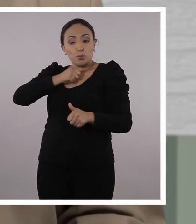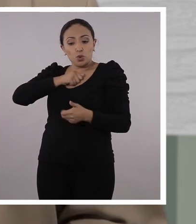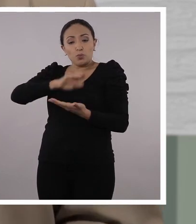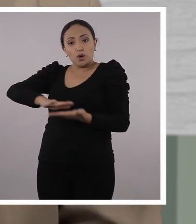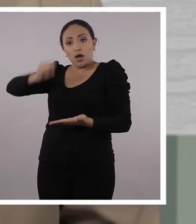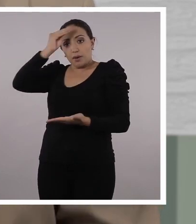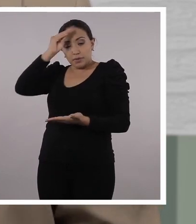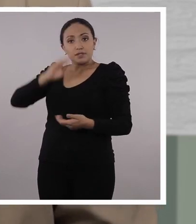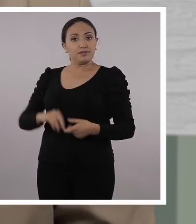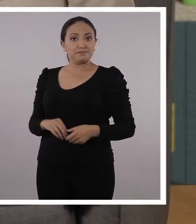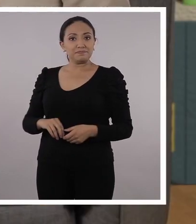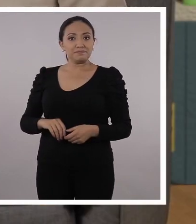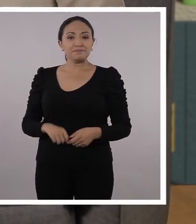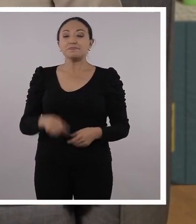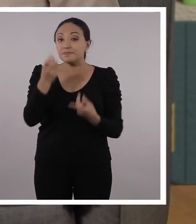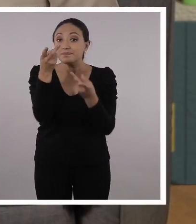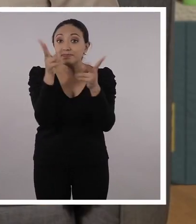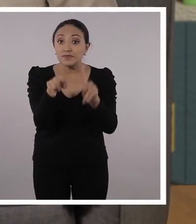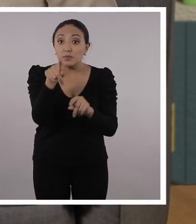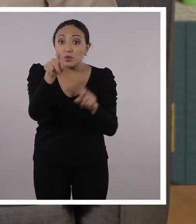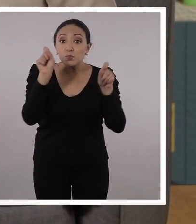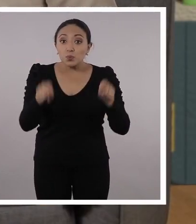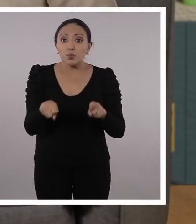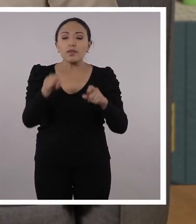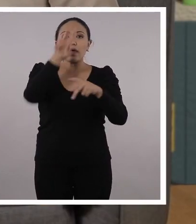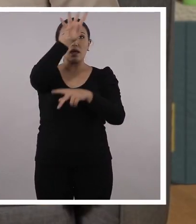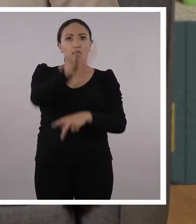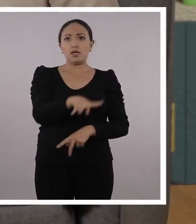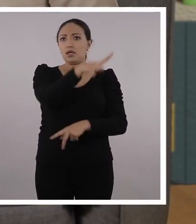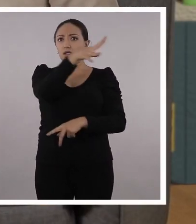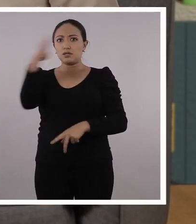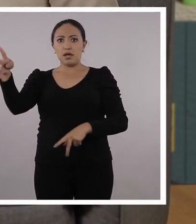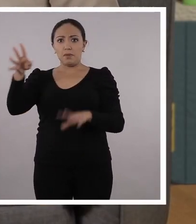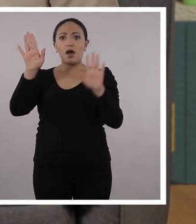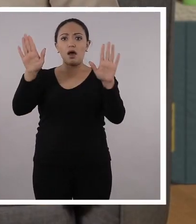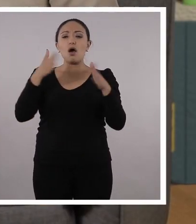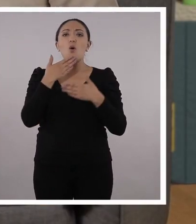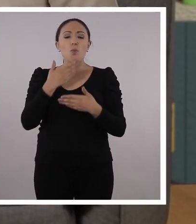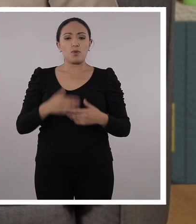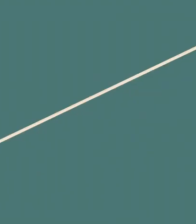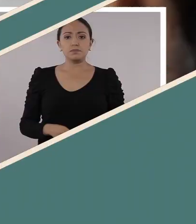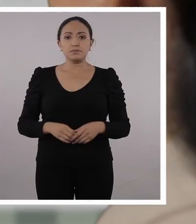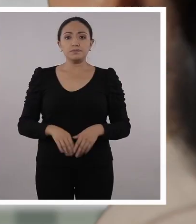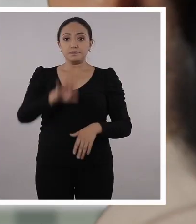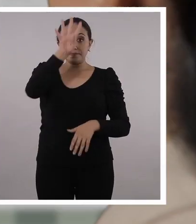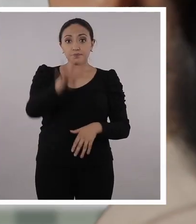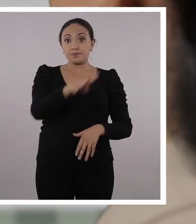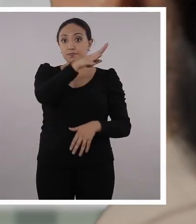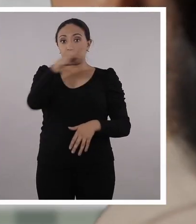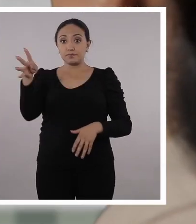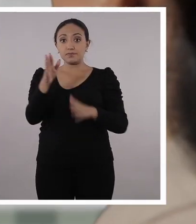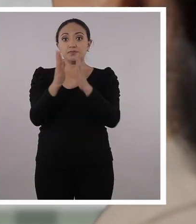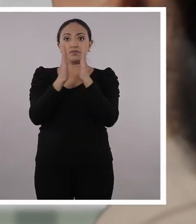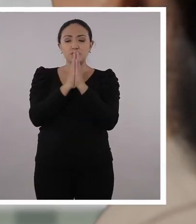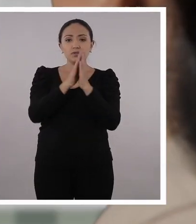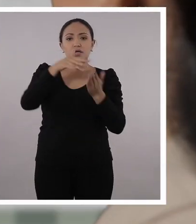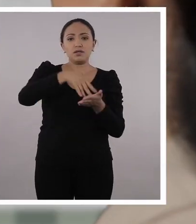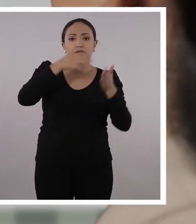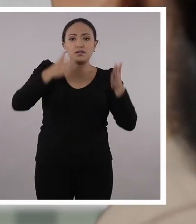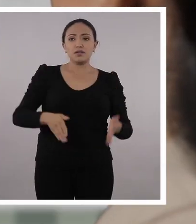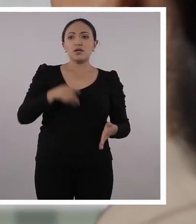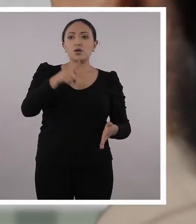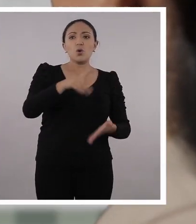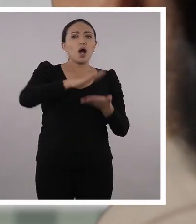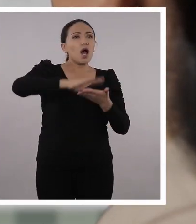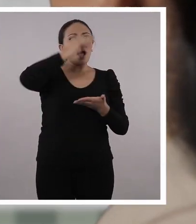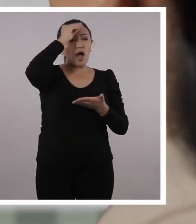autónoma y autorregulada. También pueden realizar una tabla de metacognición. En ella, pide a los estudiantes que